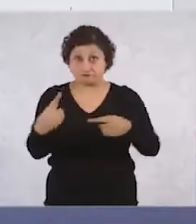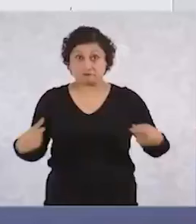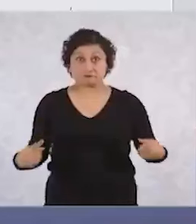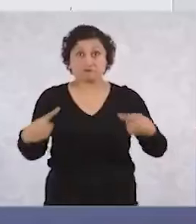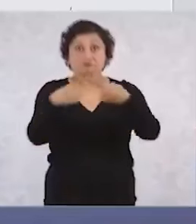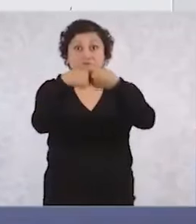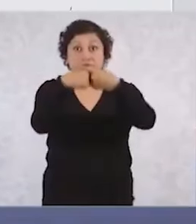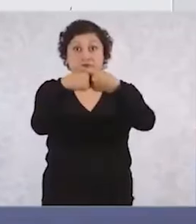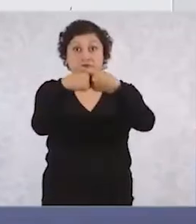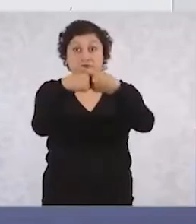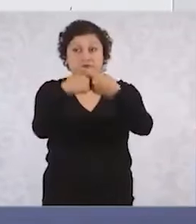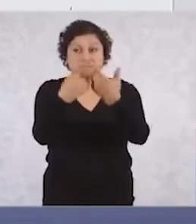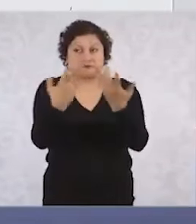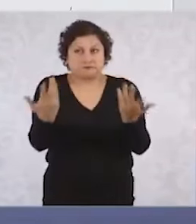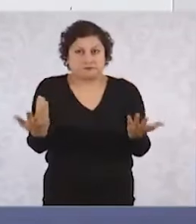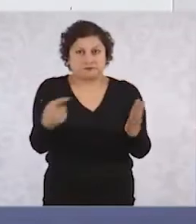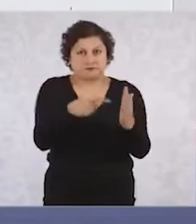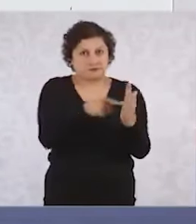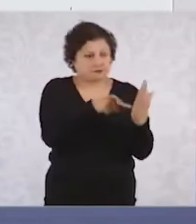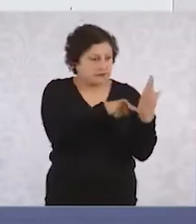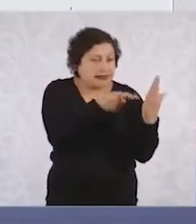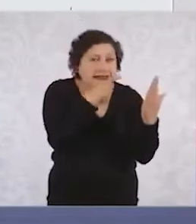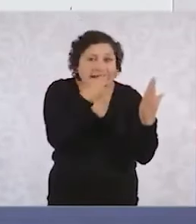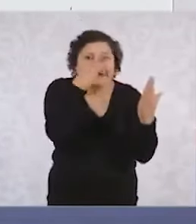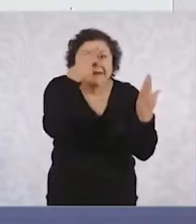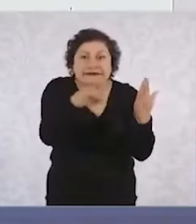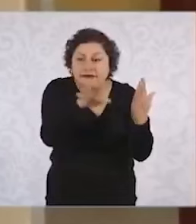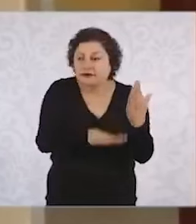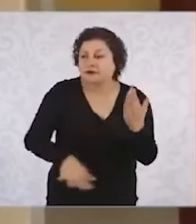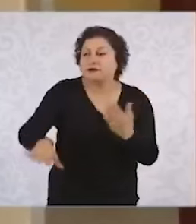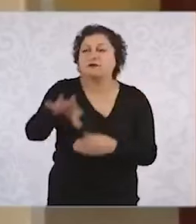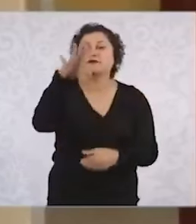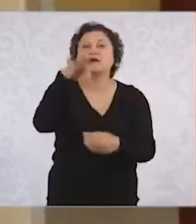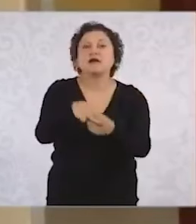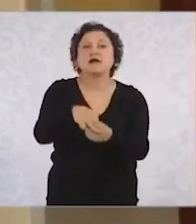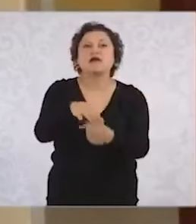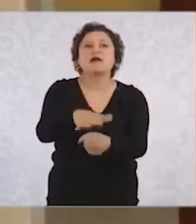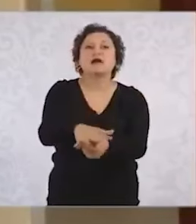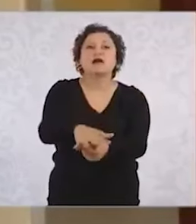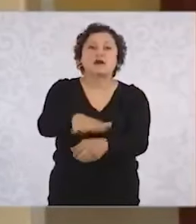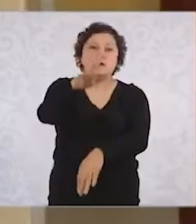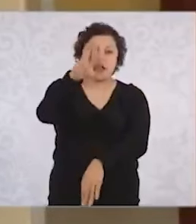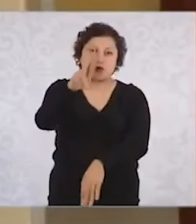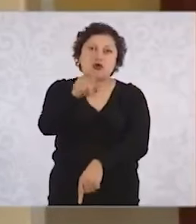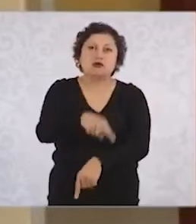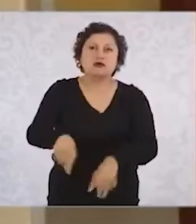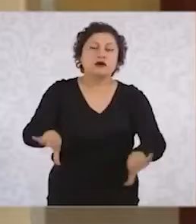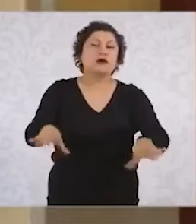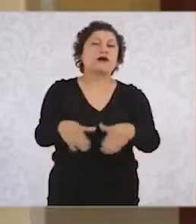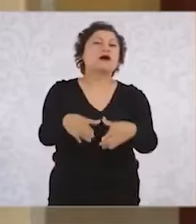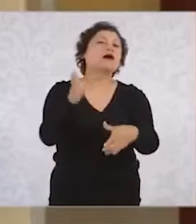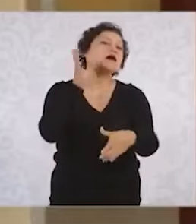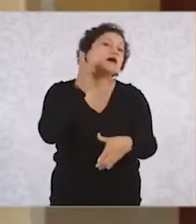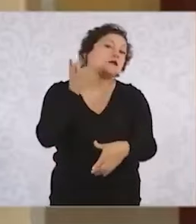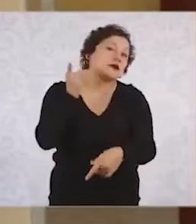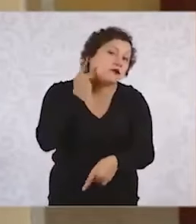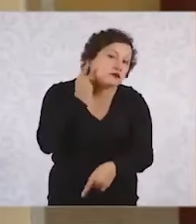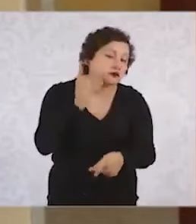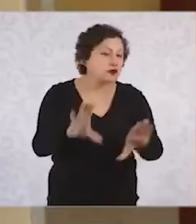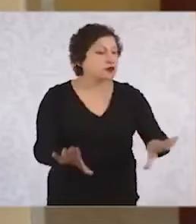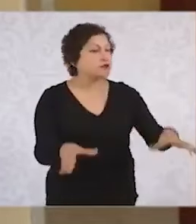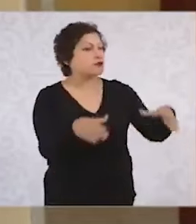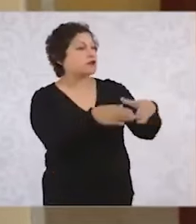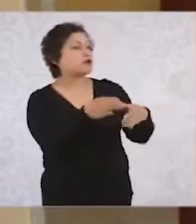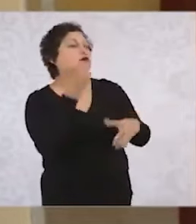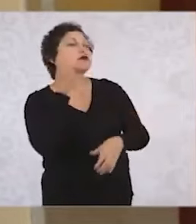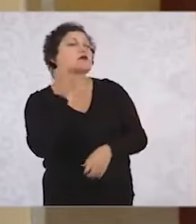con la mayoría calificada de la Cámara de Diputados, de la Cámara de